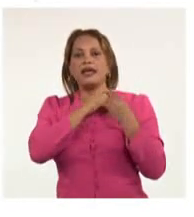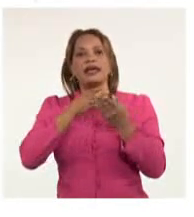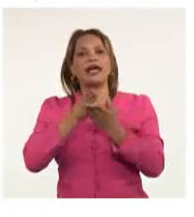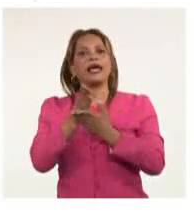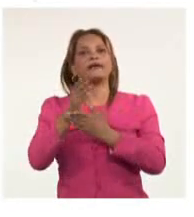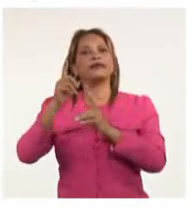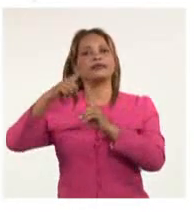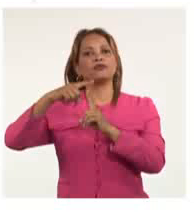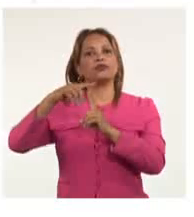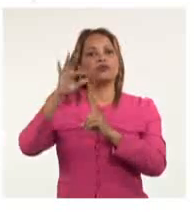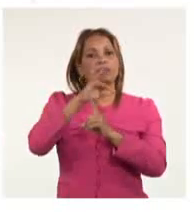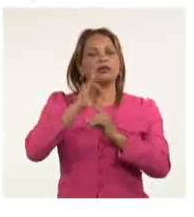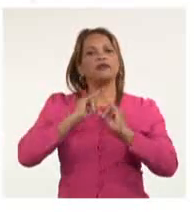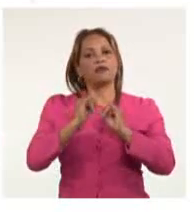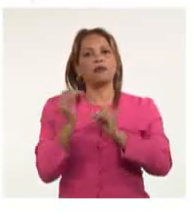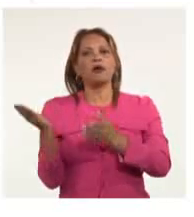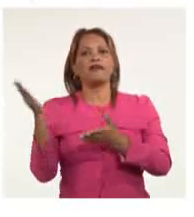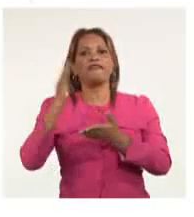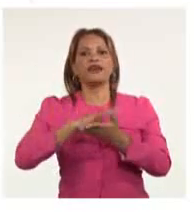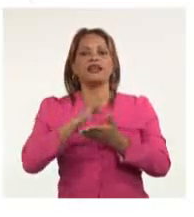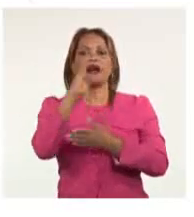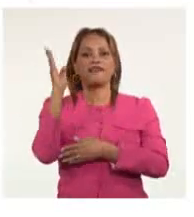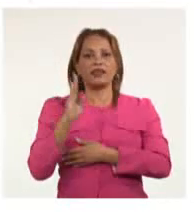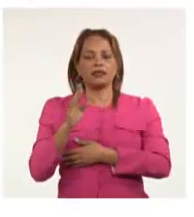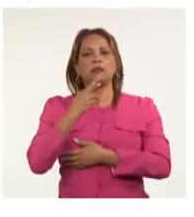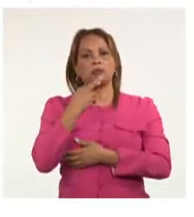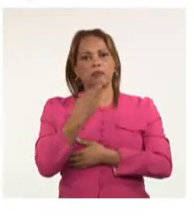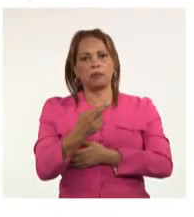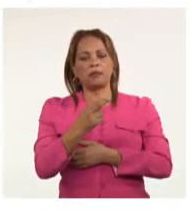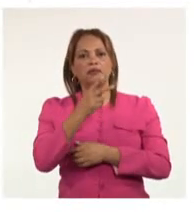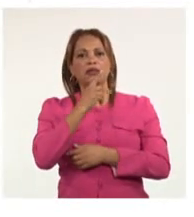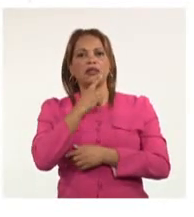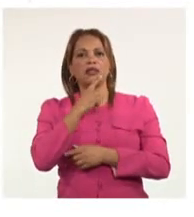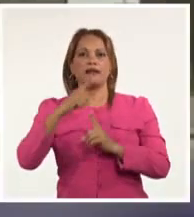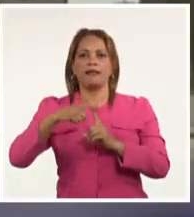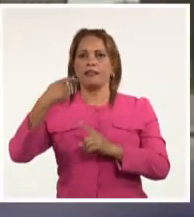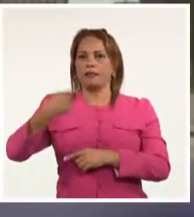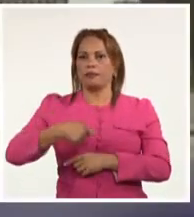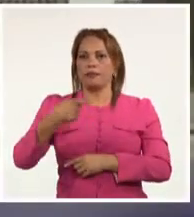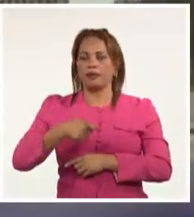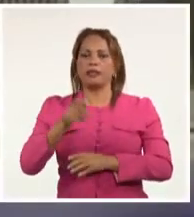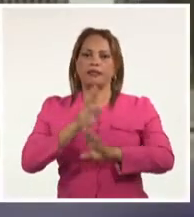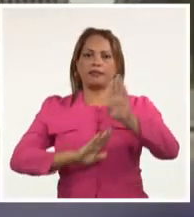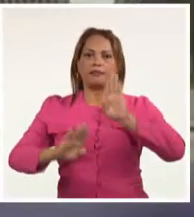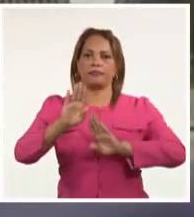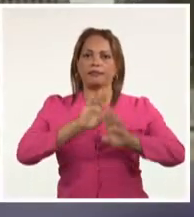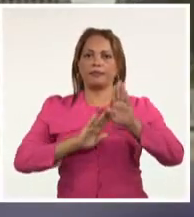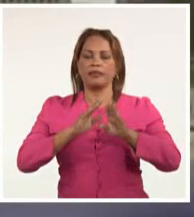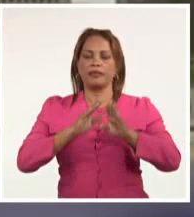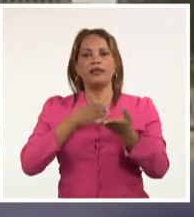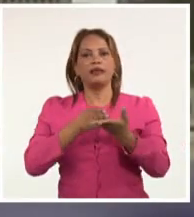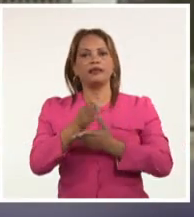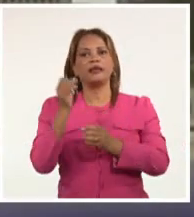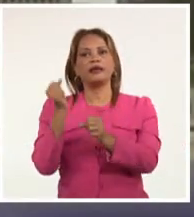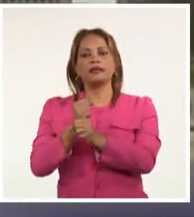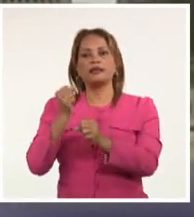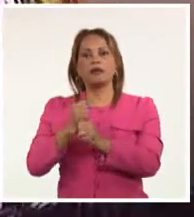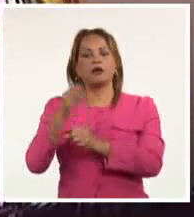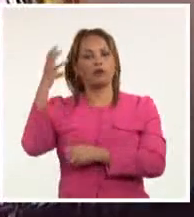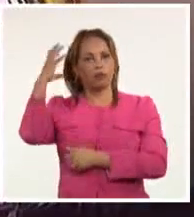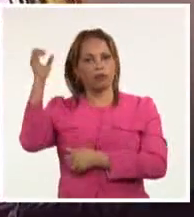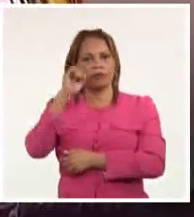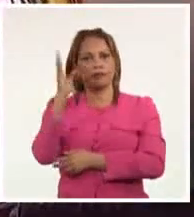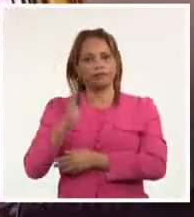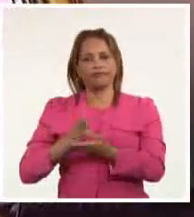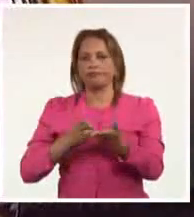informó que regresará a Brasil para responder ante las autoridades y defenderse. Mientras, el trabajo al interior del gobierno brasileño